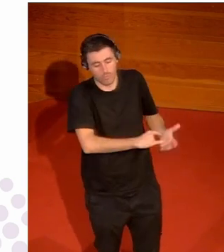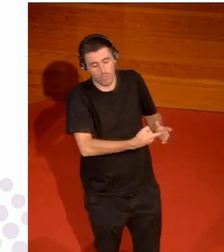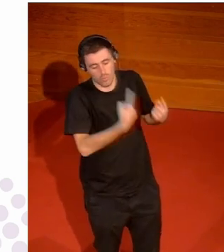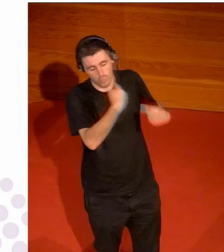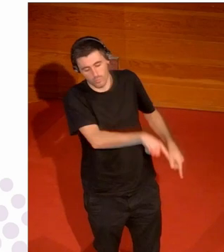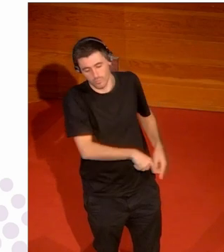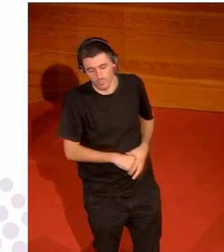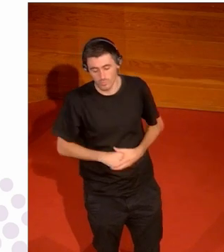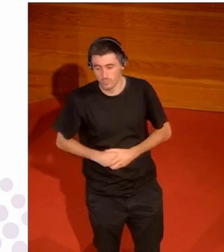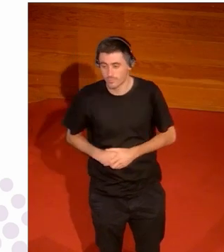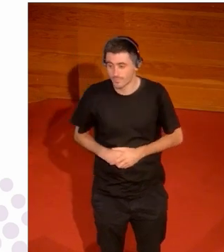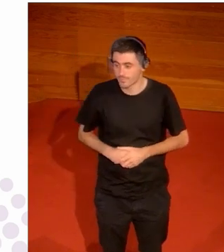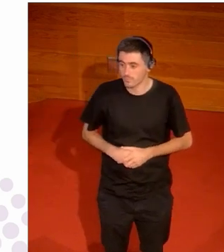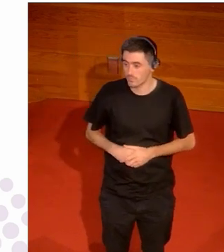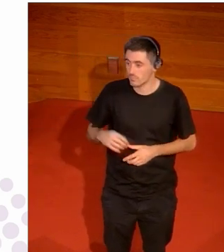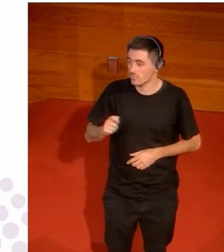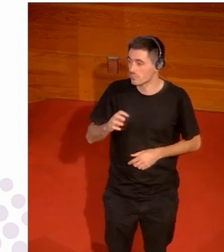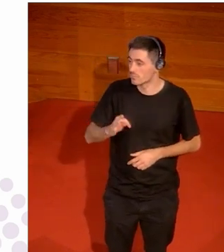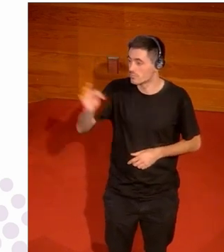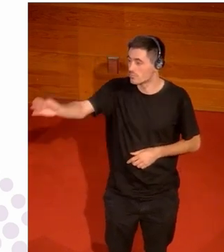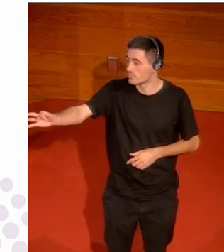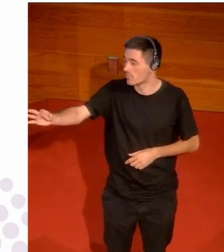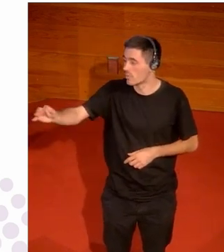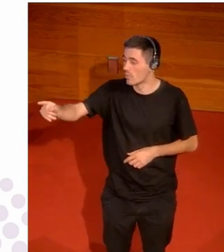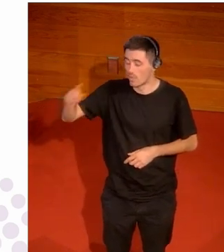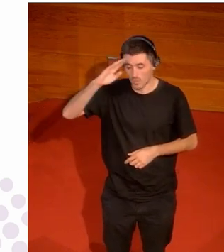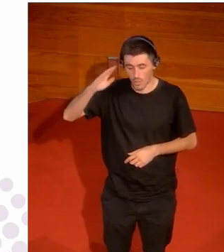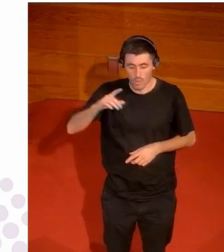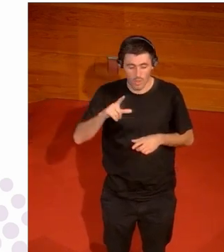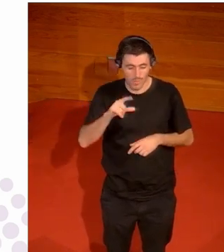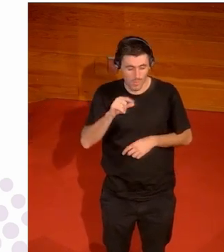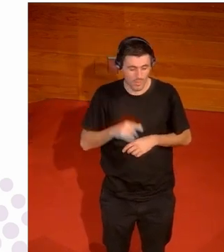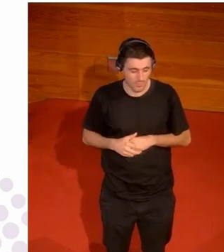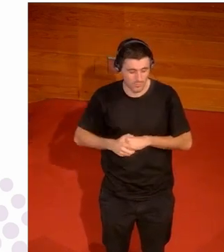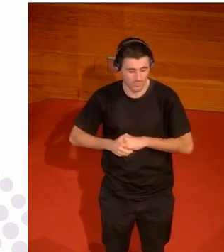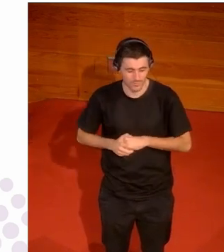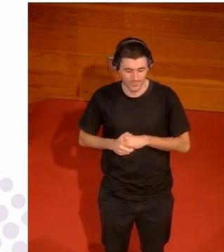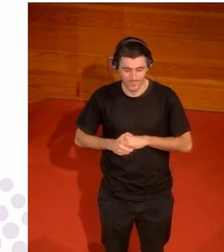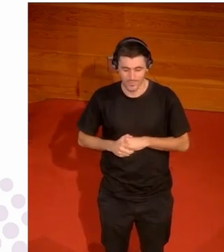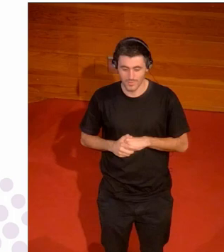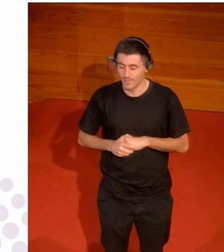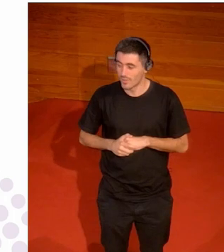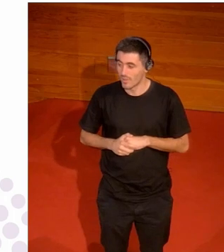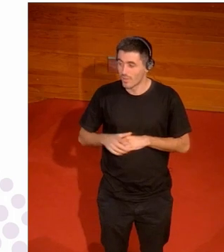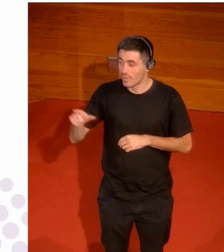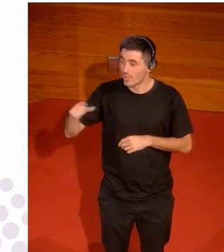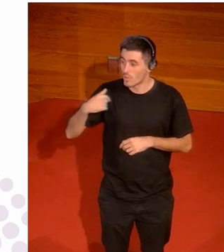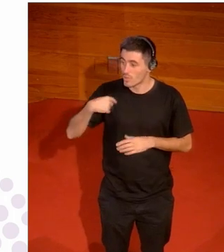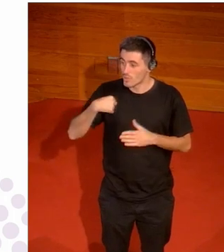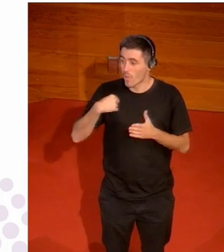hola Paloma hola soy periodista deportiva hago el matiz de periodista deportiva